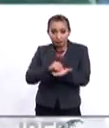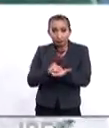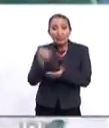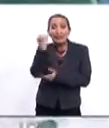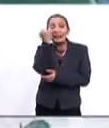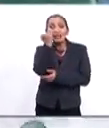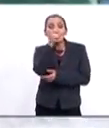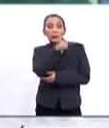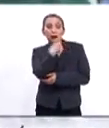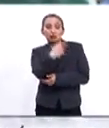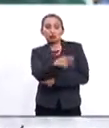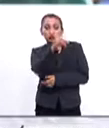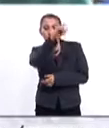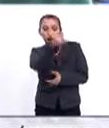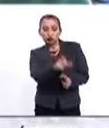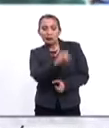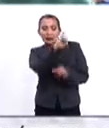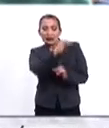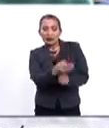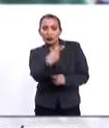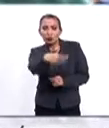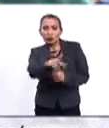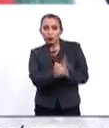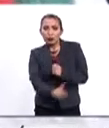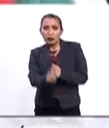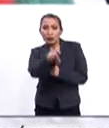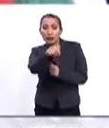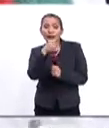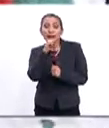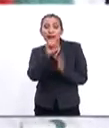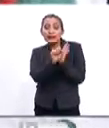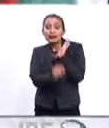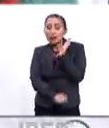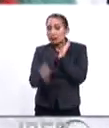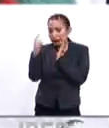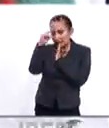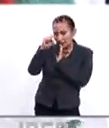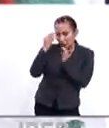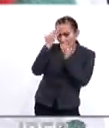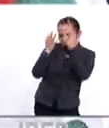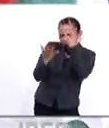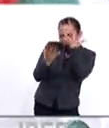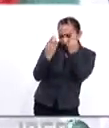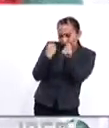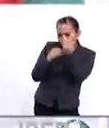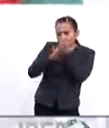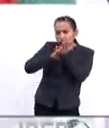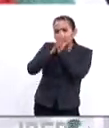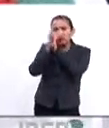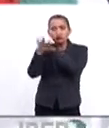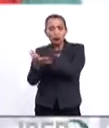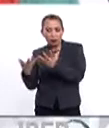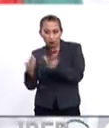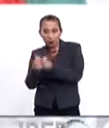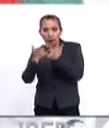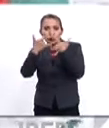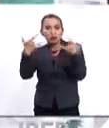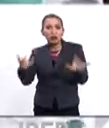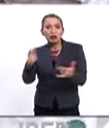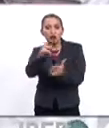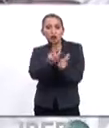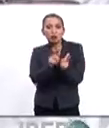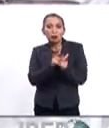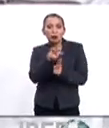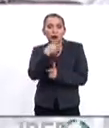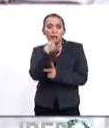El idioma es parte de la identidad de cada pueblo y, a su vez, es un sistema complejo de conocimientos que ha evolucionado junto con la historia de la